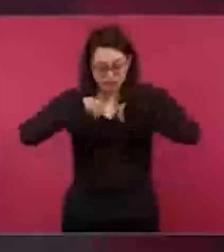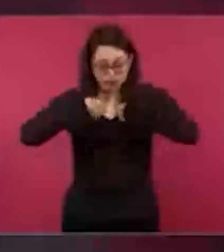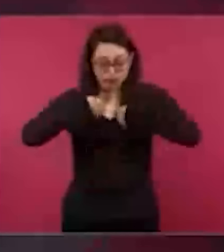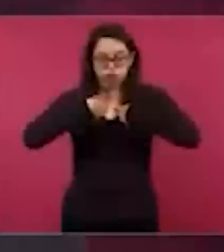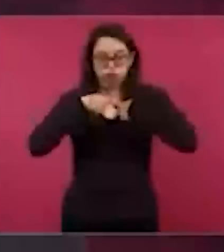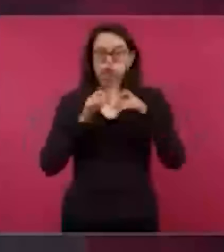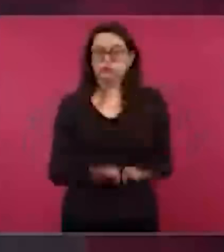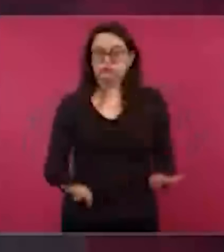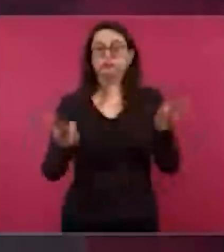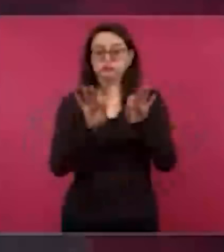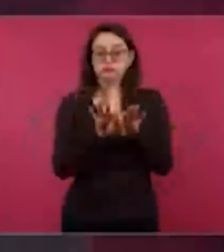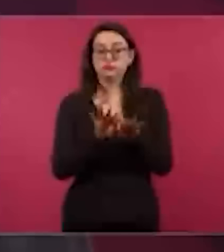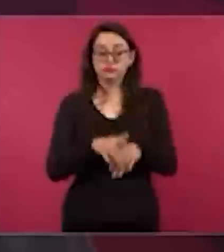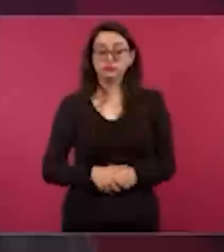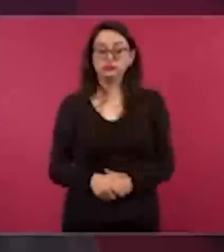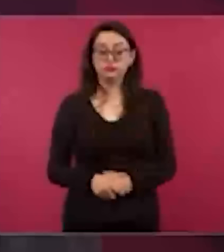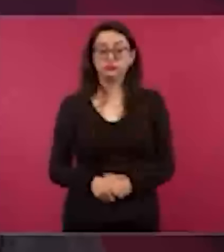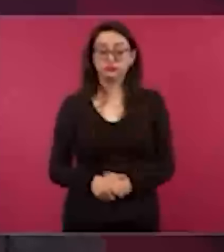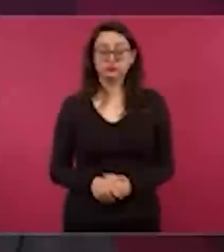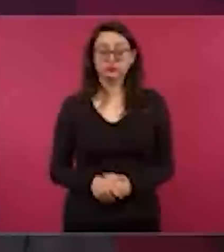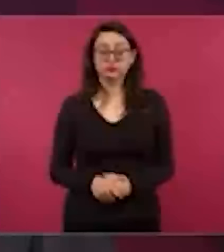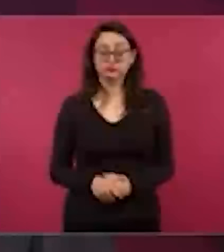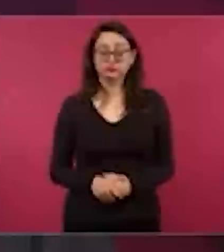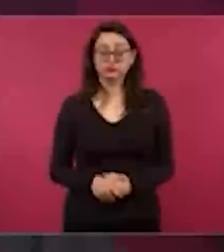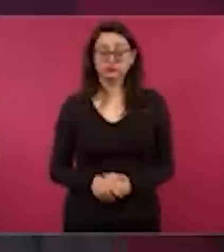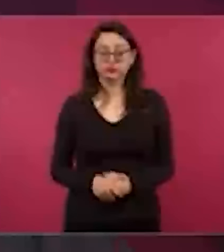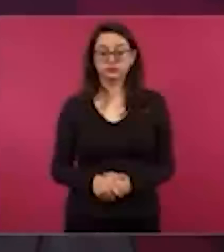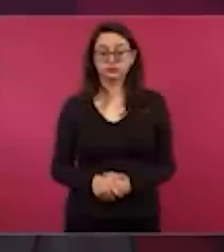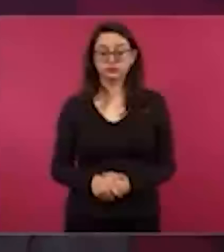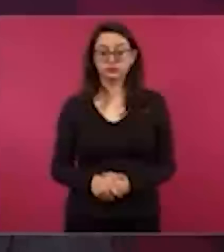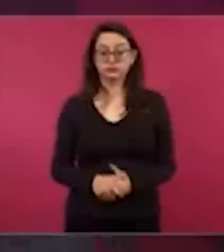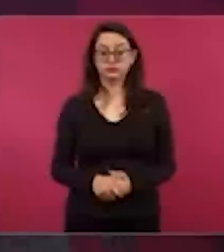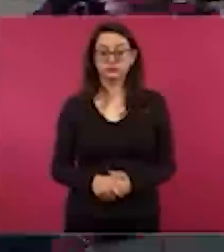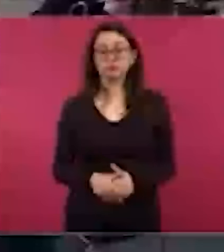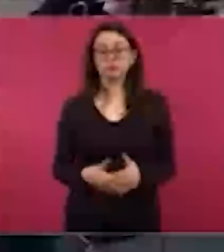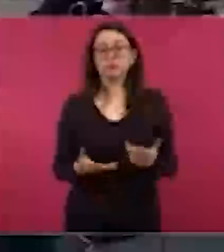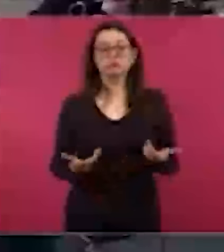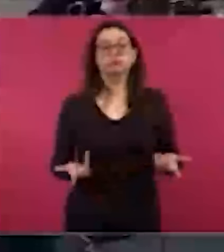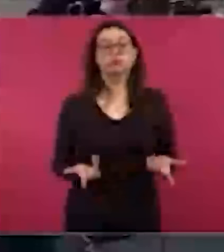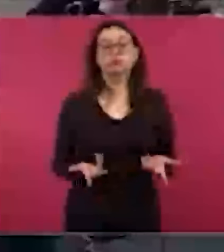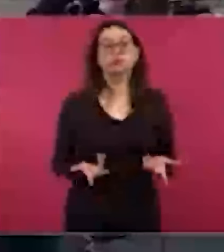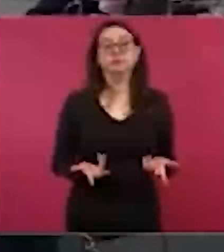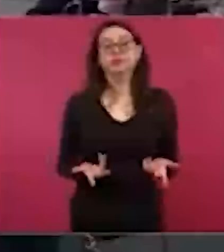aunque no exista